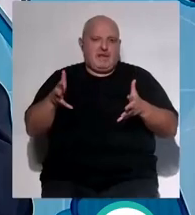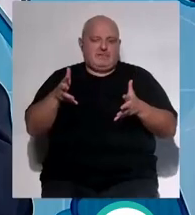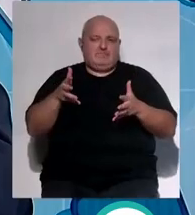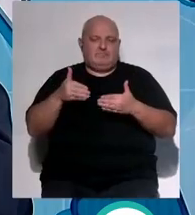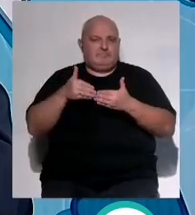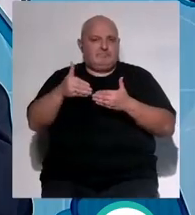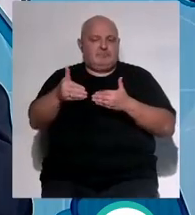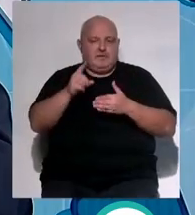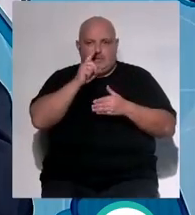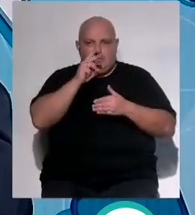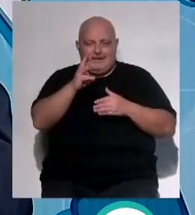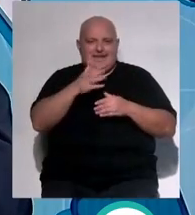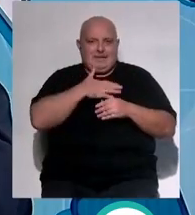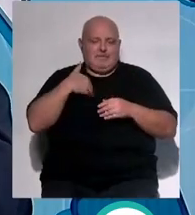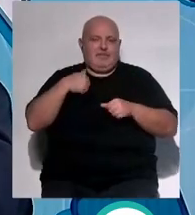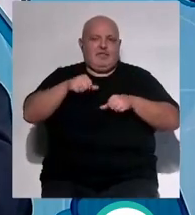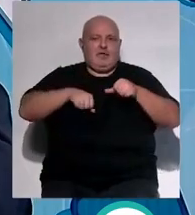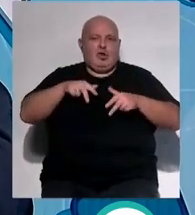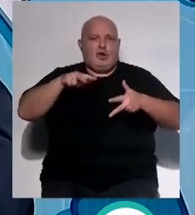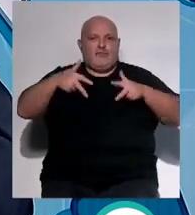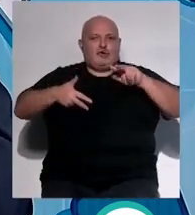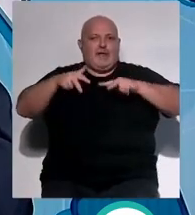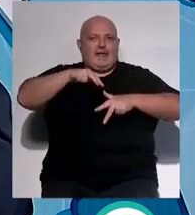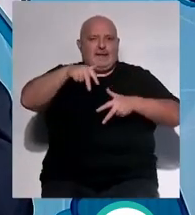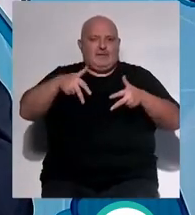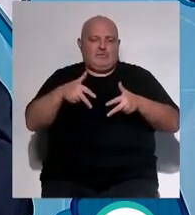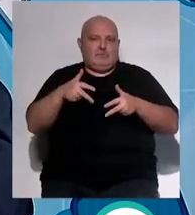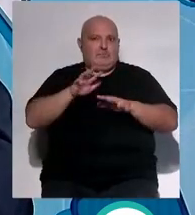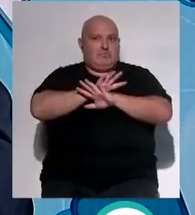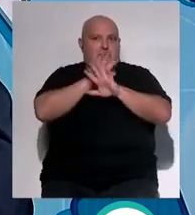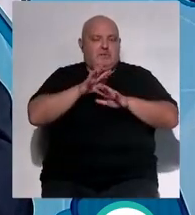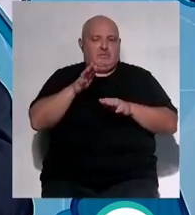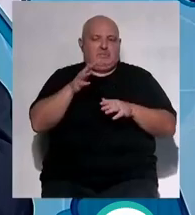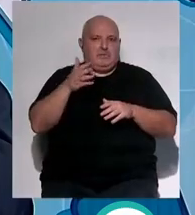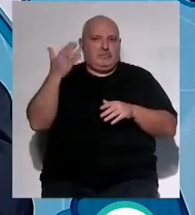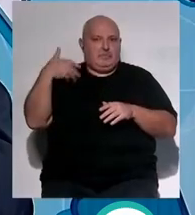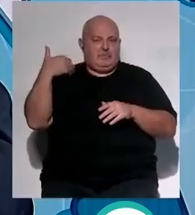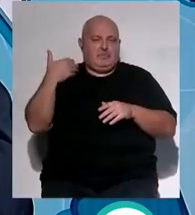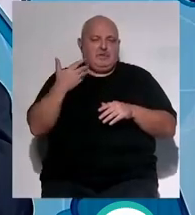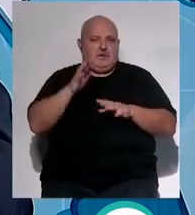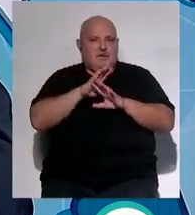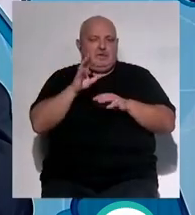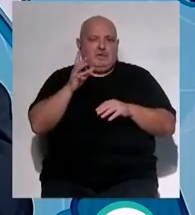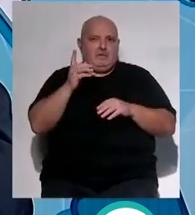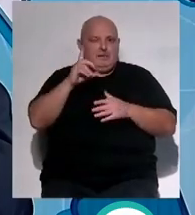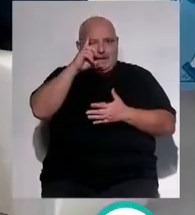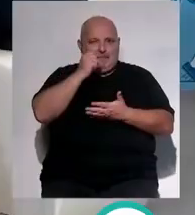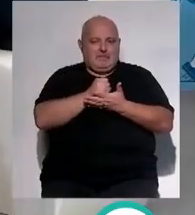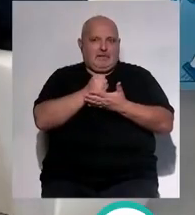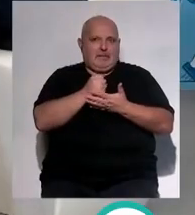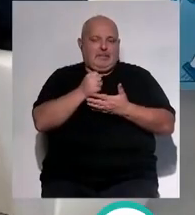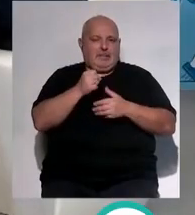en los próximos años la cirugía robótica que parecía hace pocos años parecía un capricho de